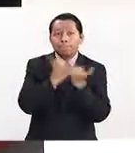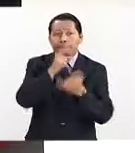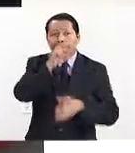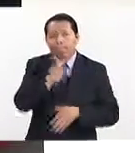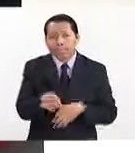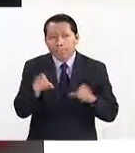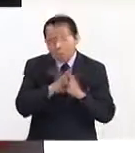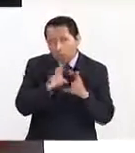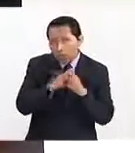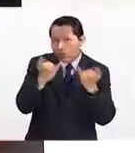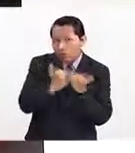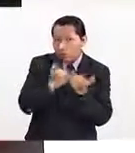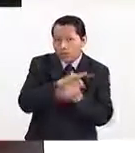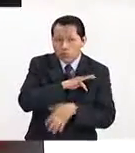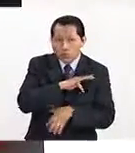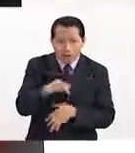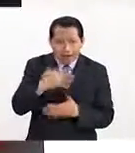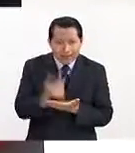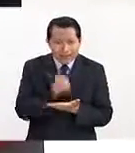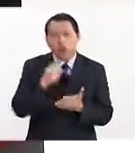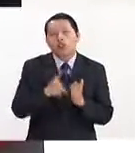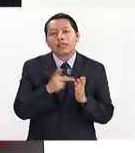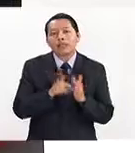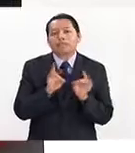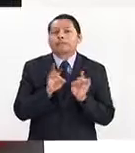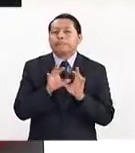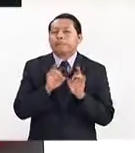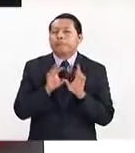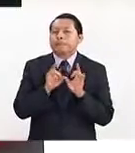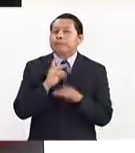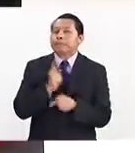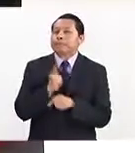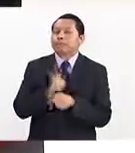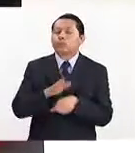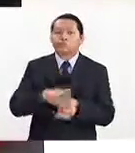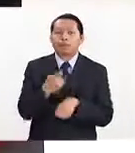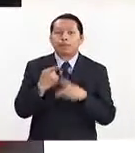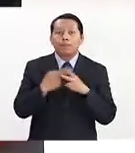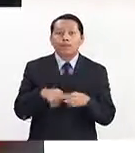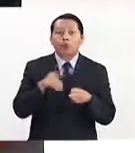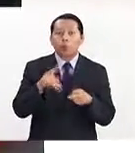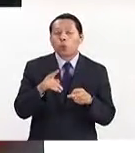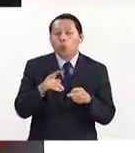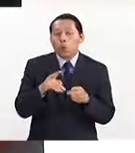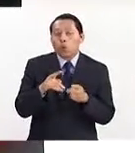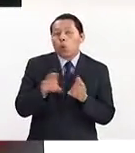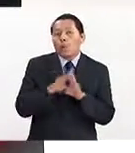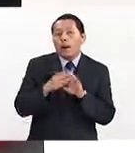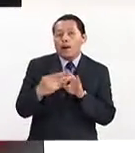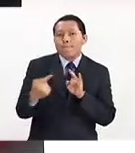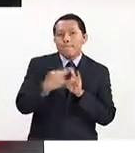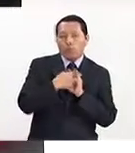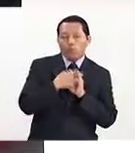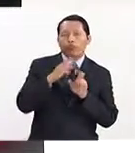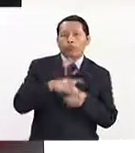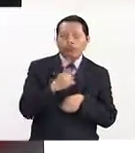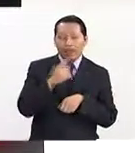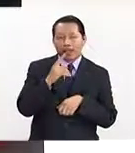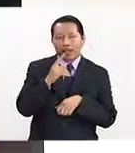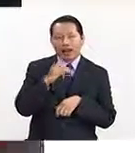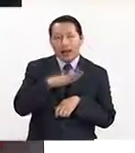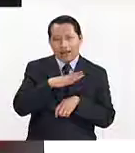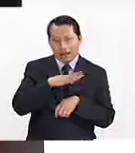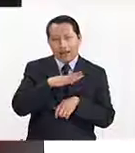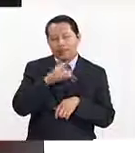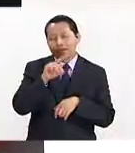pues aunque se gana, vuelven las alarmas. El partido empezaba con una derrota al momento porque Trinidad y Tobago iba ganando uno por